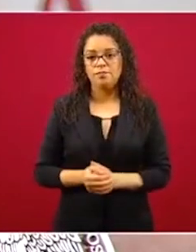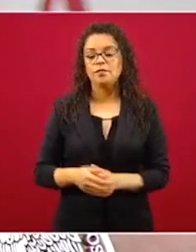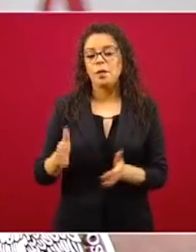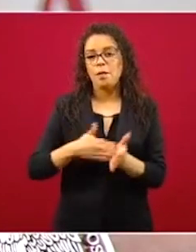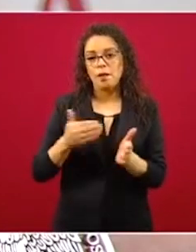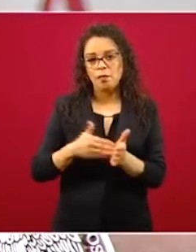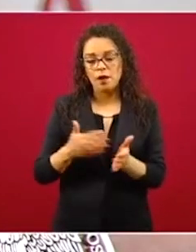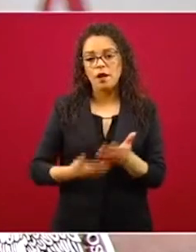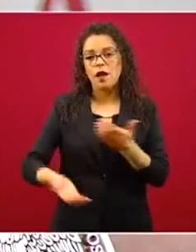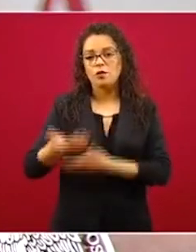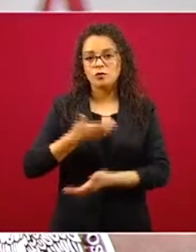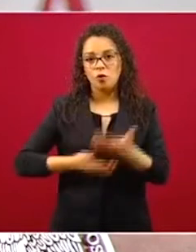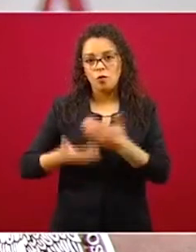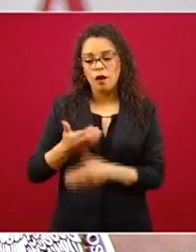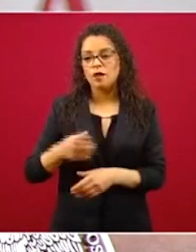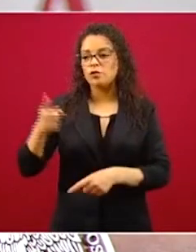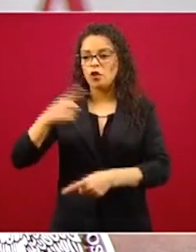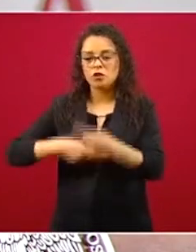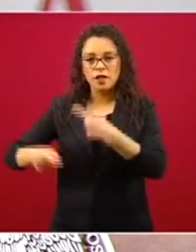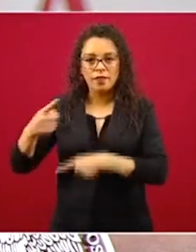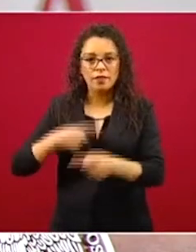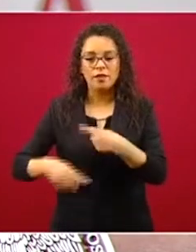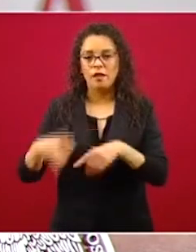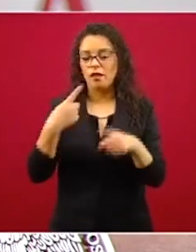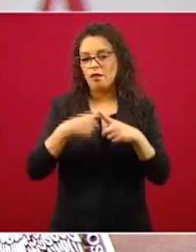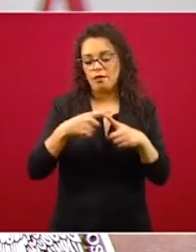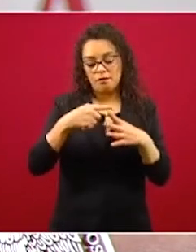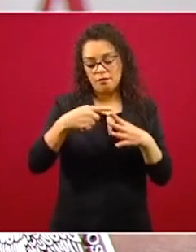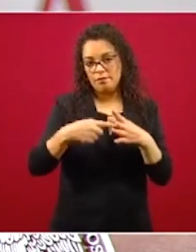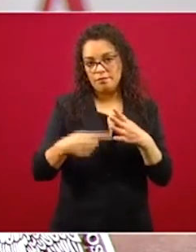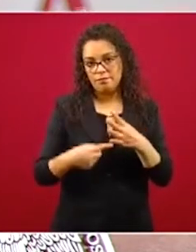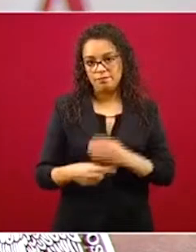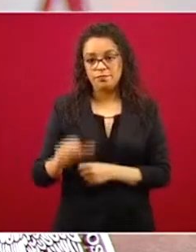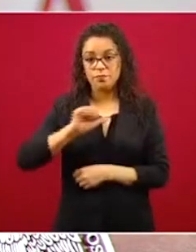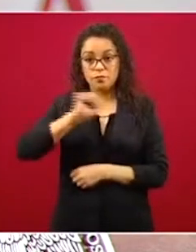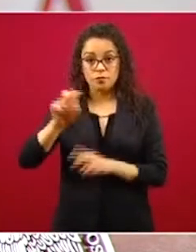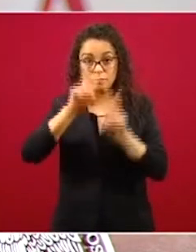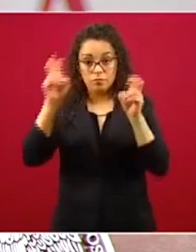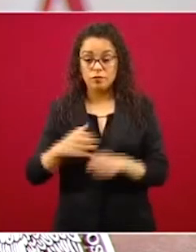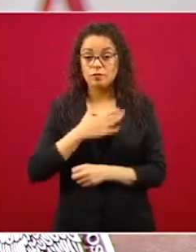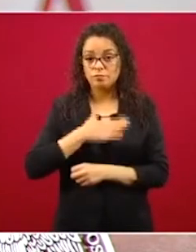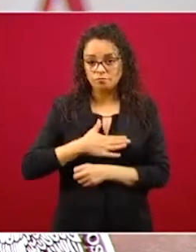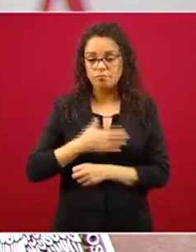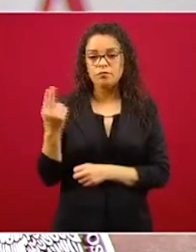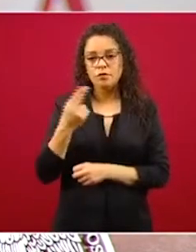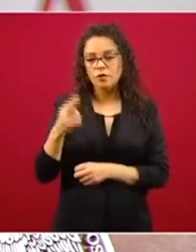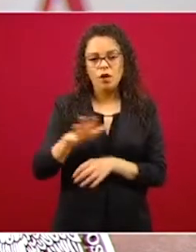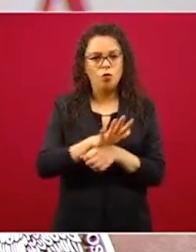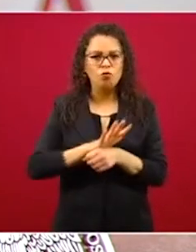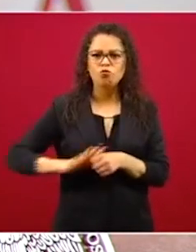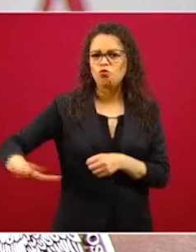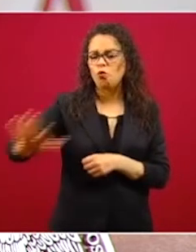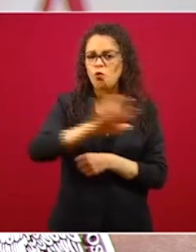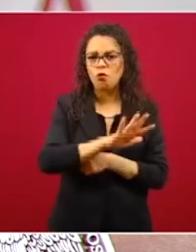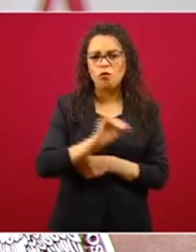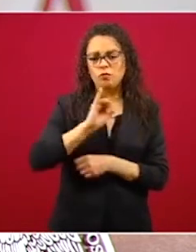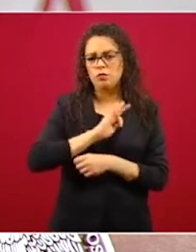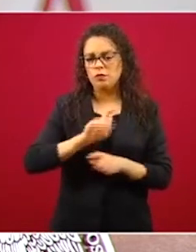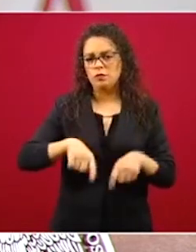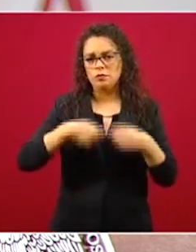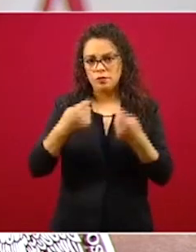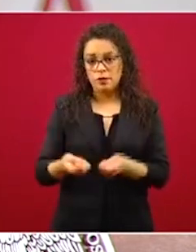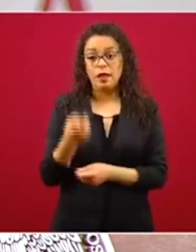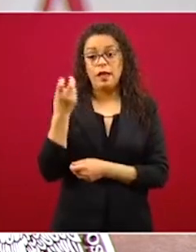papelerías, comercios, llanteras. El otro tema de la justicia es que llegara a todos lados y en ese sentido la